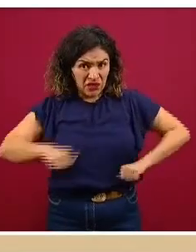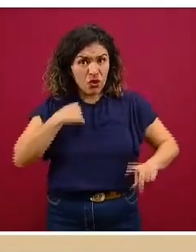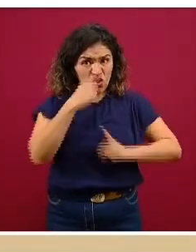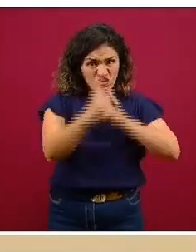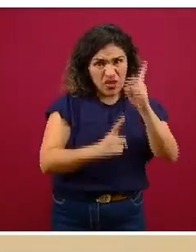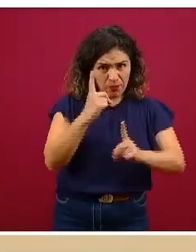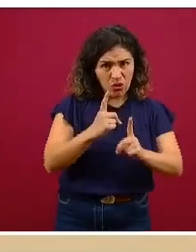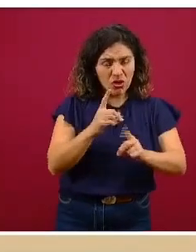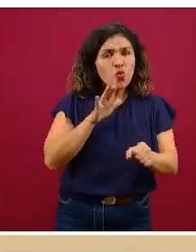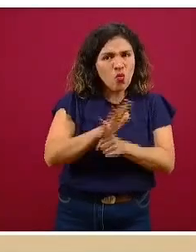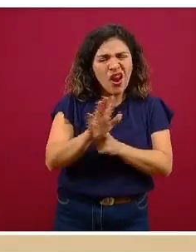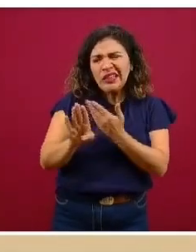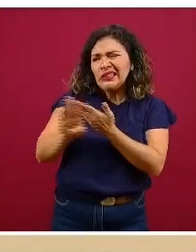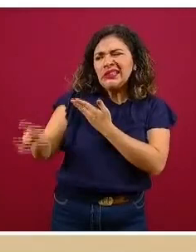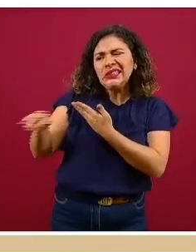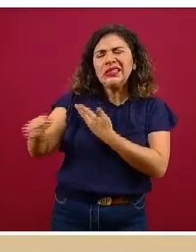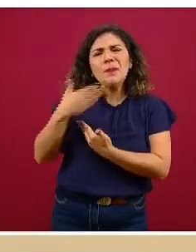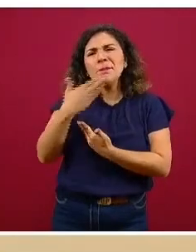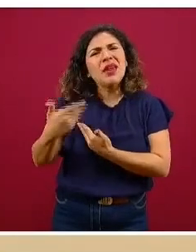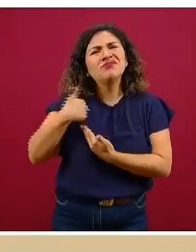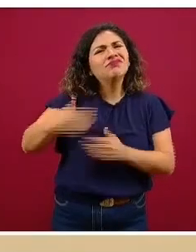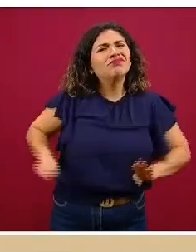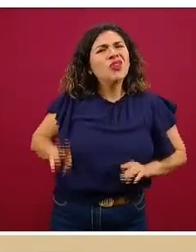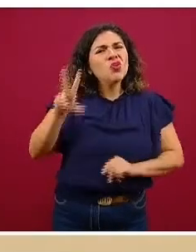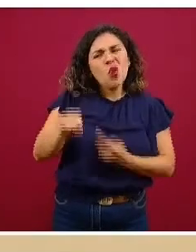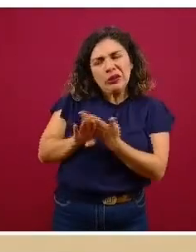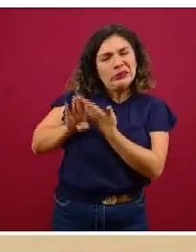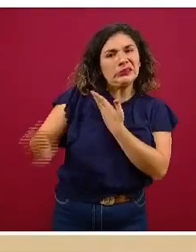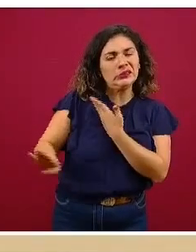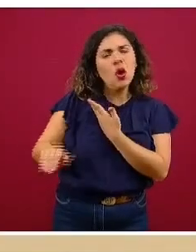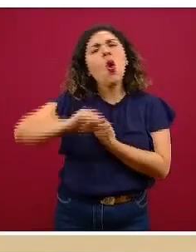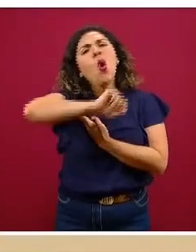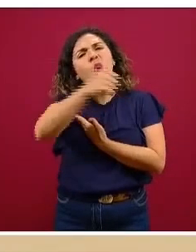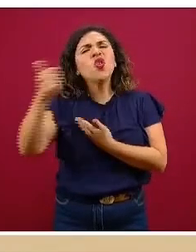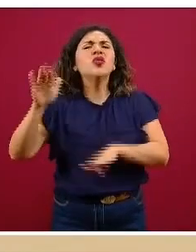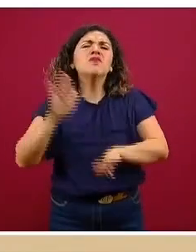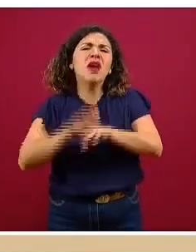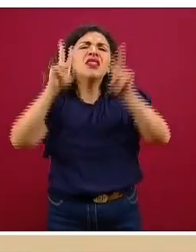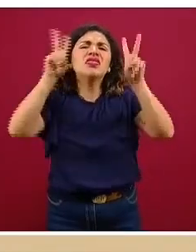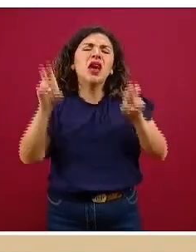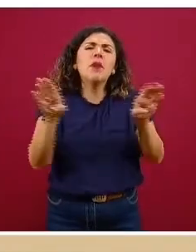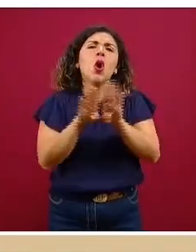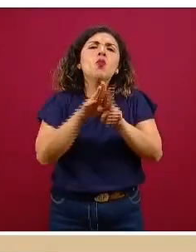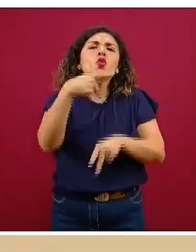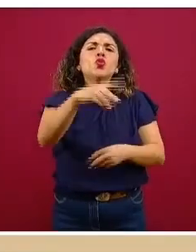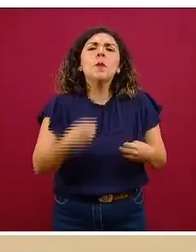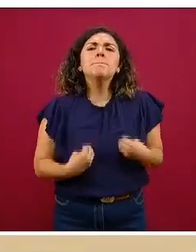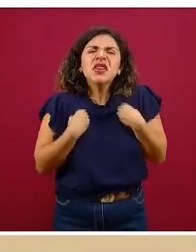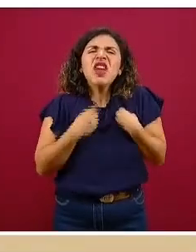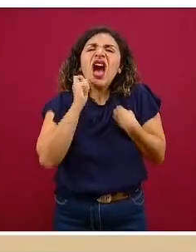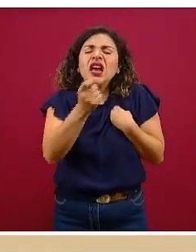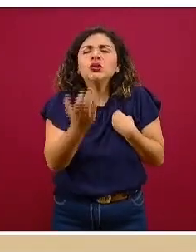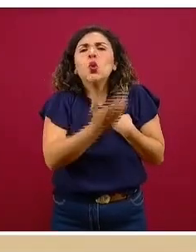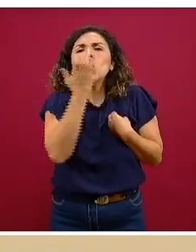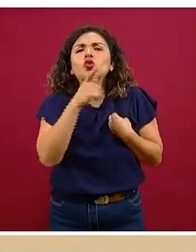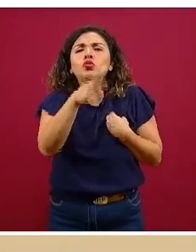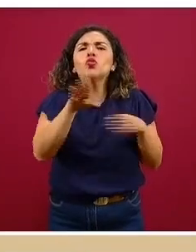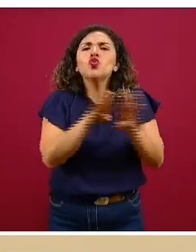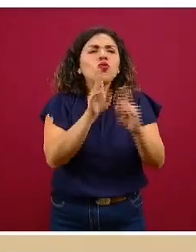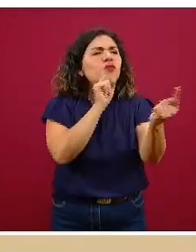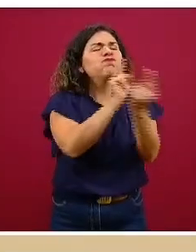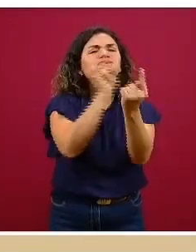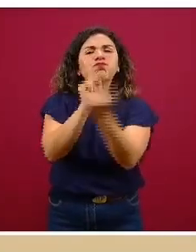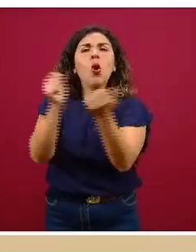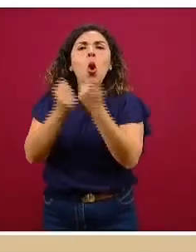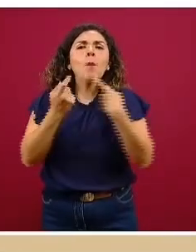alejarnos de actividades nocivas y otros factores ambientales que tienen que ver con las condiciones de vida, nuestros hábitos sociales, cómo nos vamos